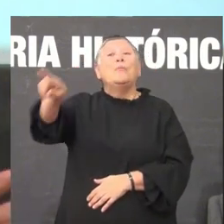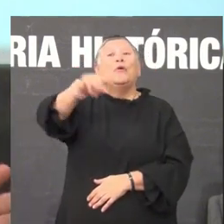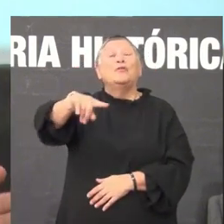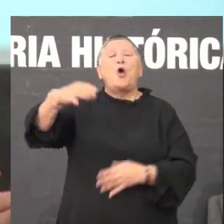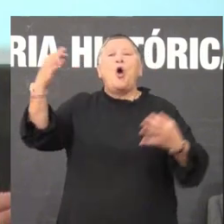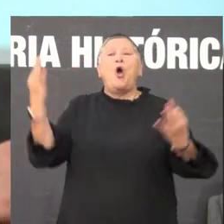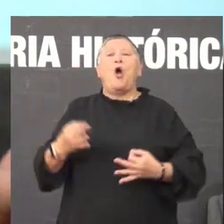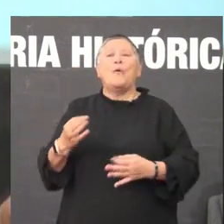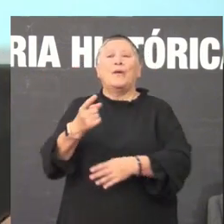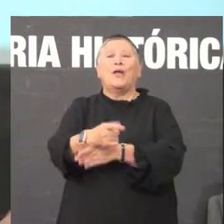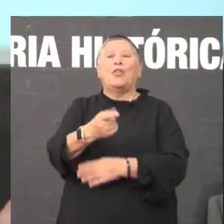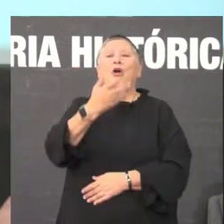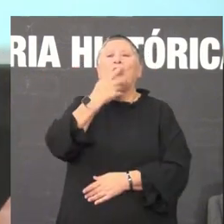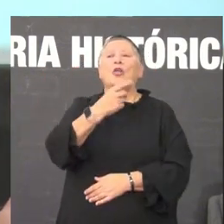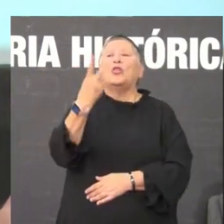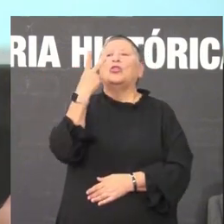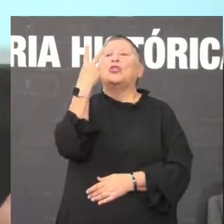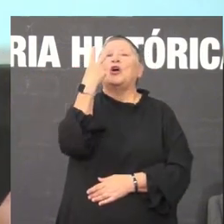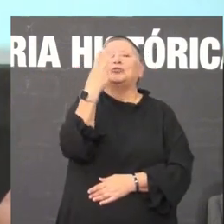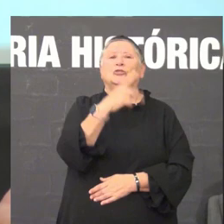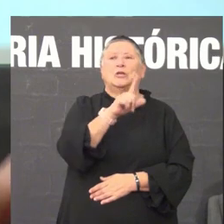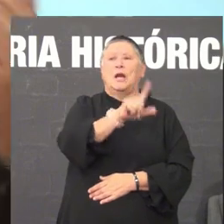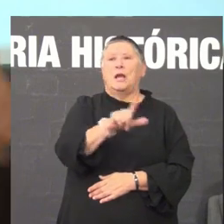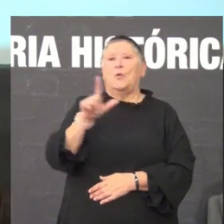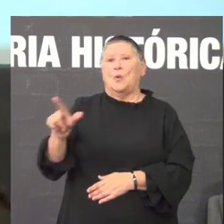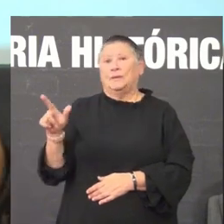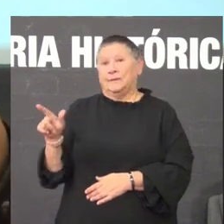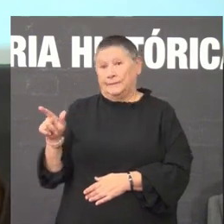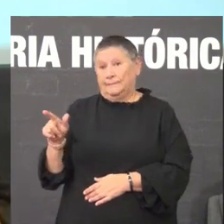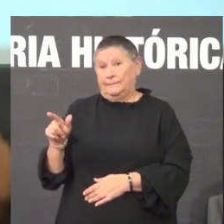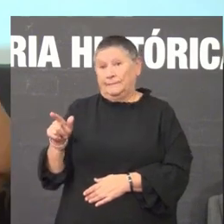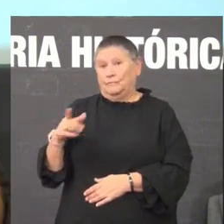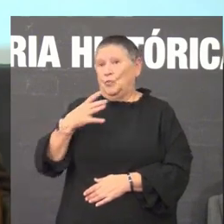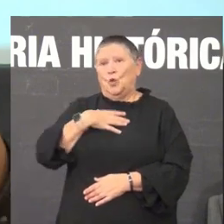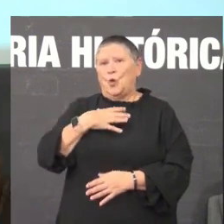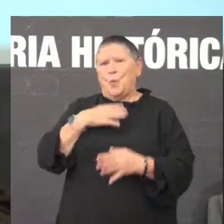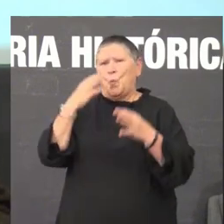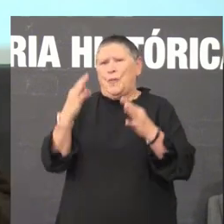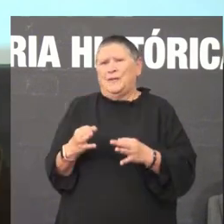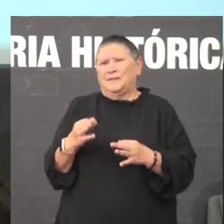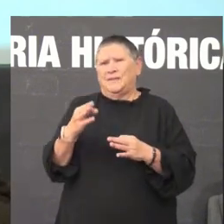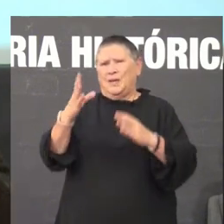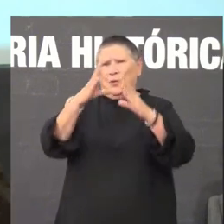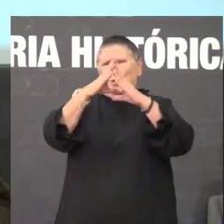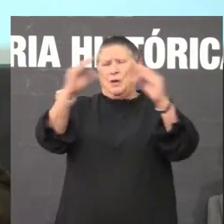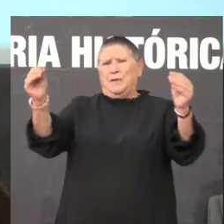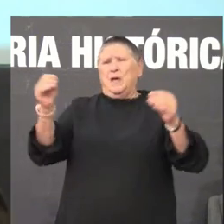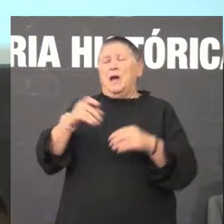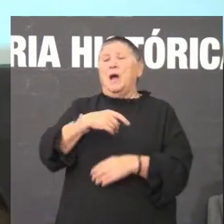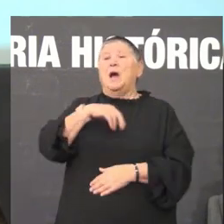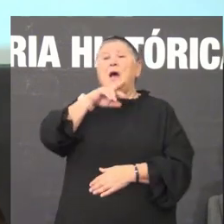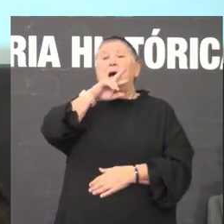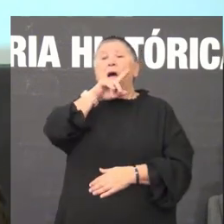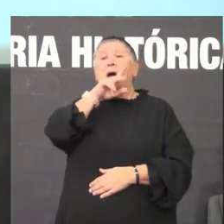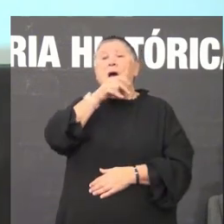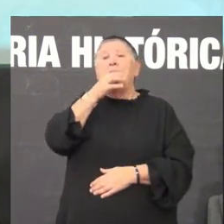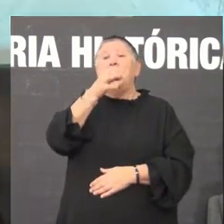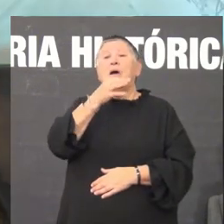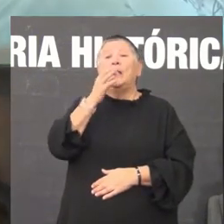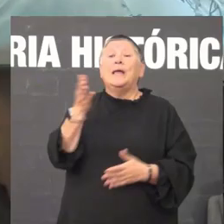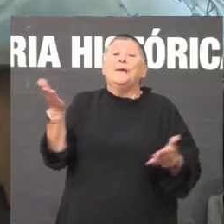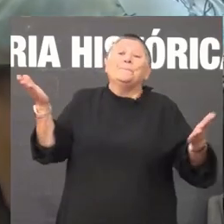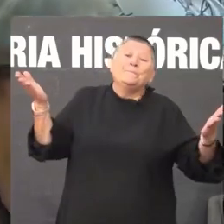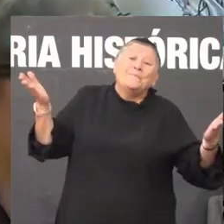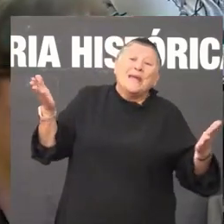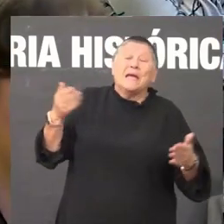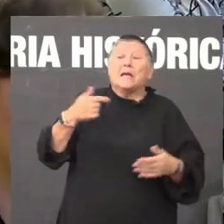oficiais tan radicales que non poida haber profesorado en ninguna facultade que diga que diga o alumnado mire é que yo claro